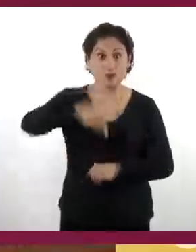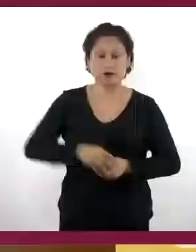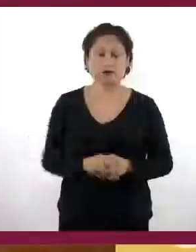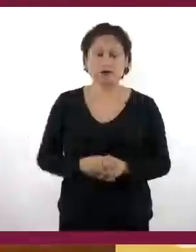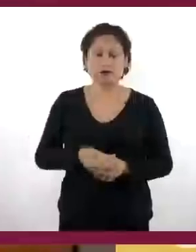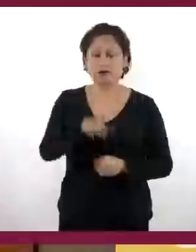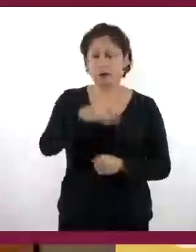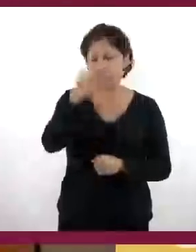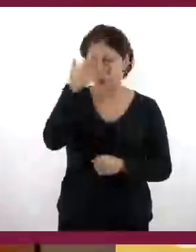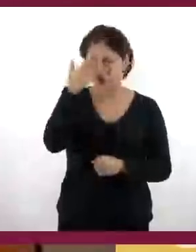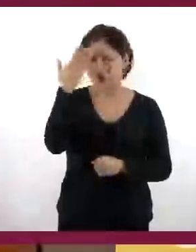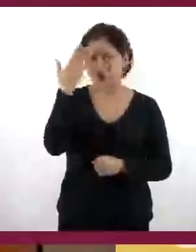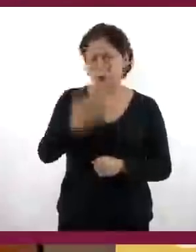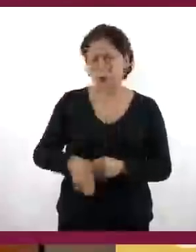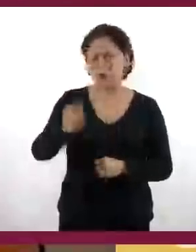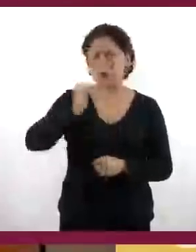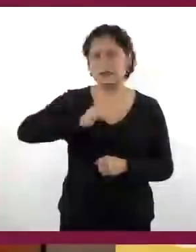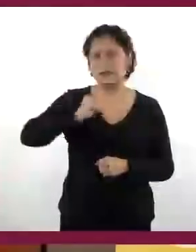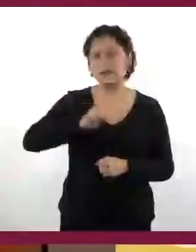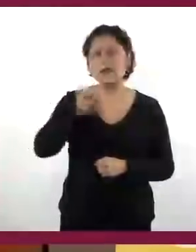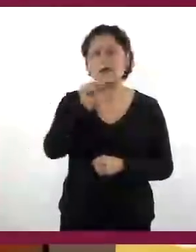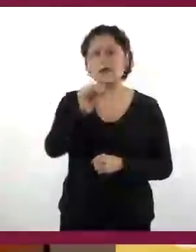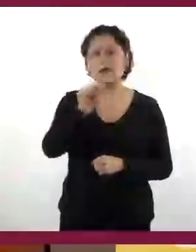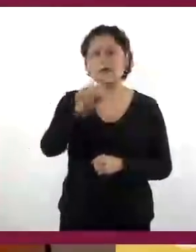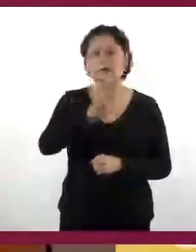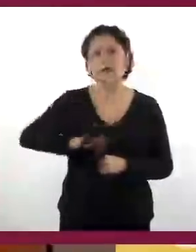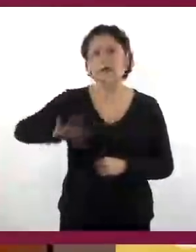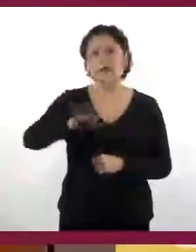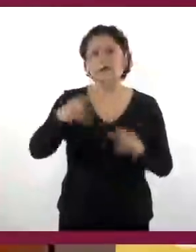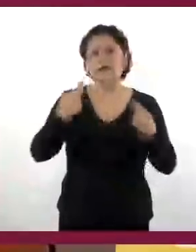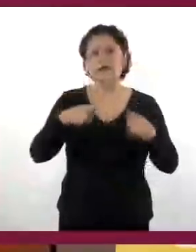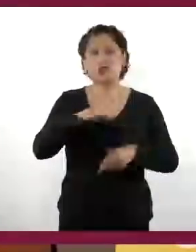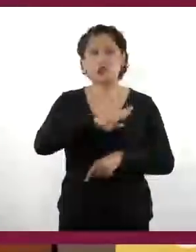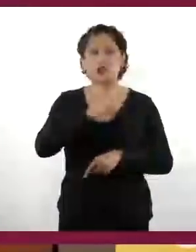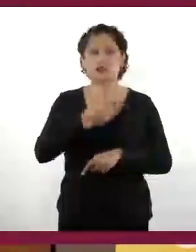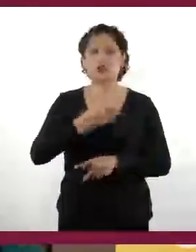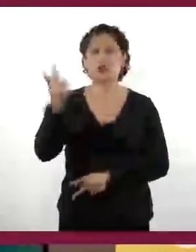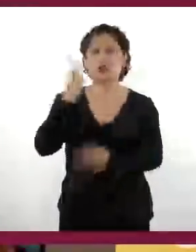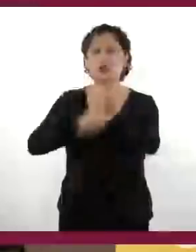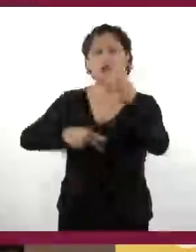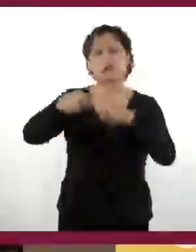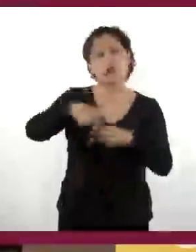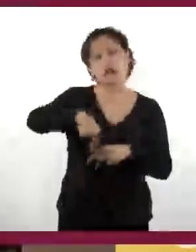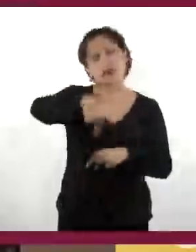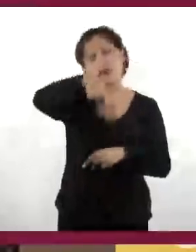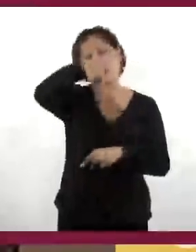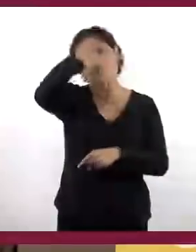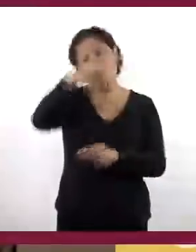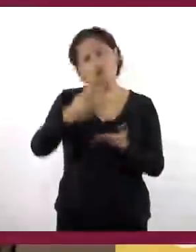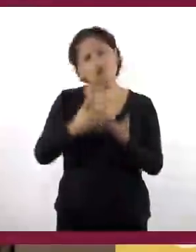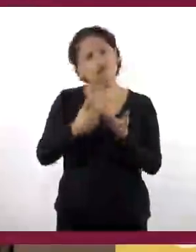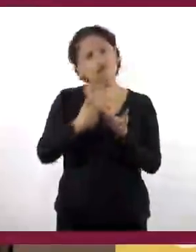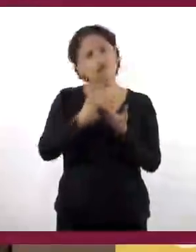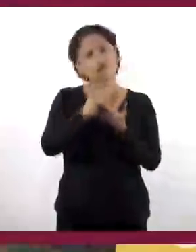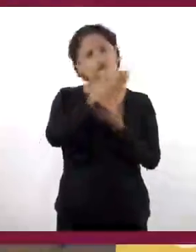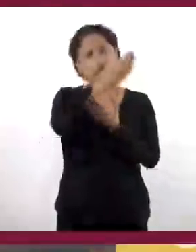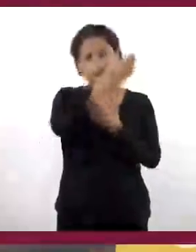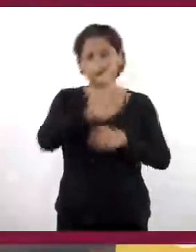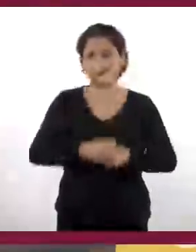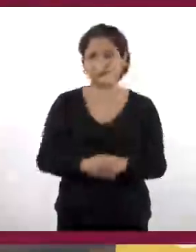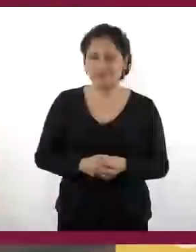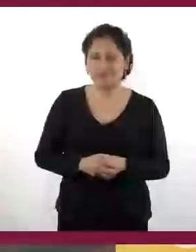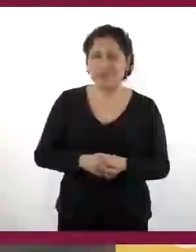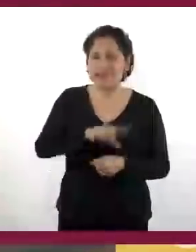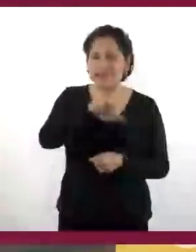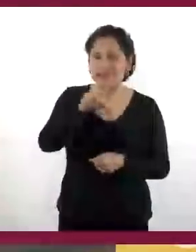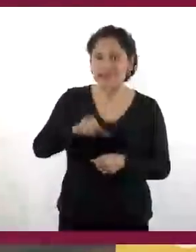Como recordarás, durante el siglo XVI, los españoles expandieron sus dominios hacia el norte a través del camino de tierra adentro. Durante